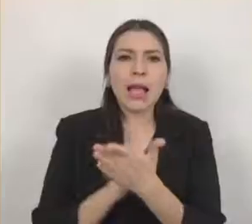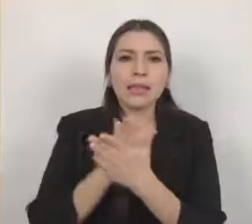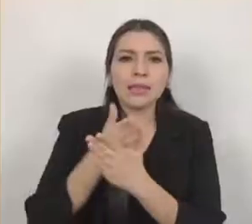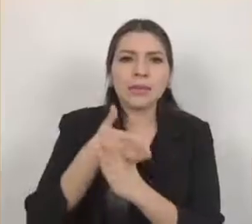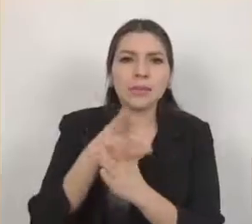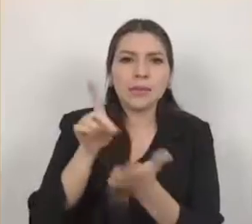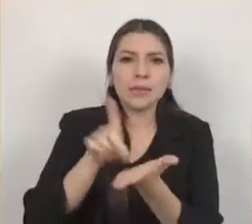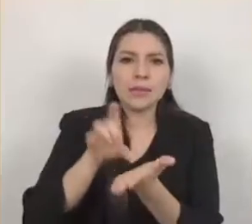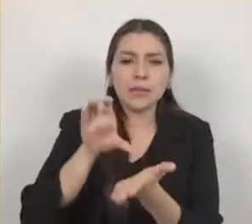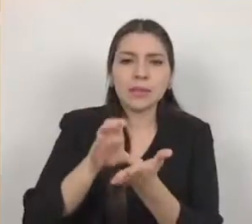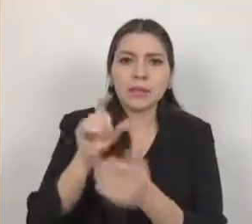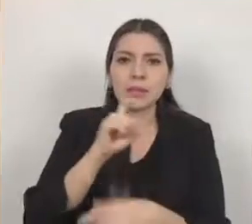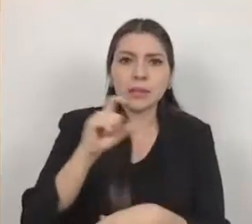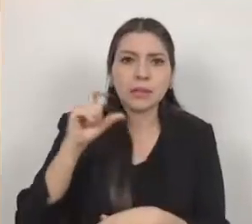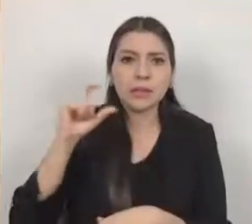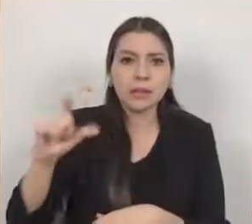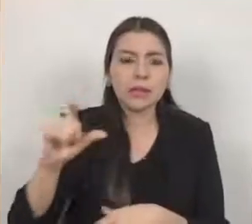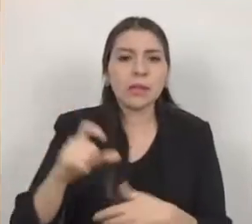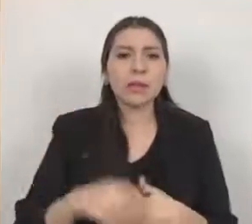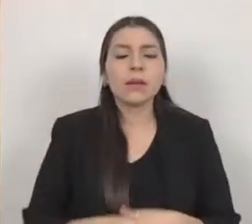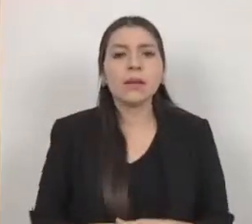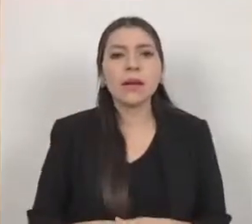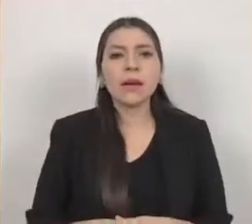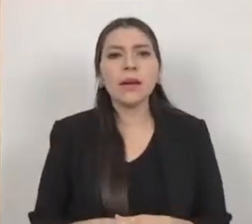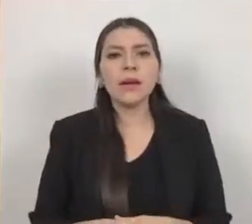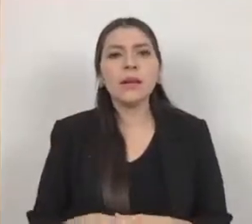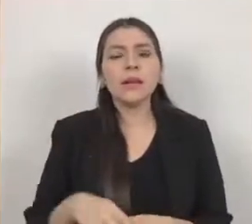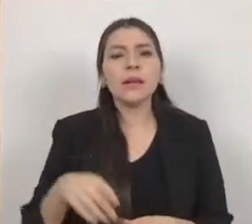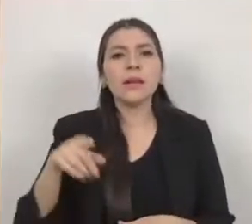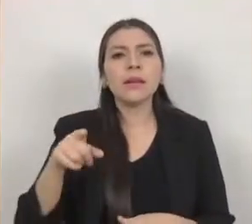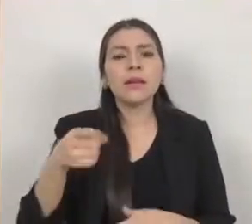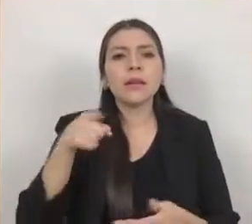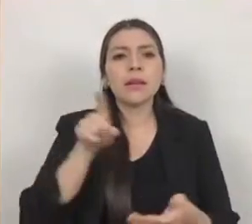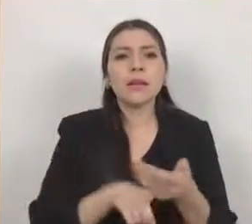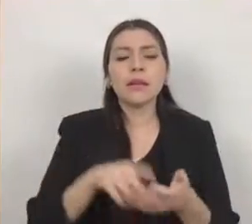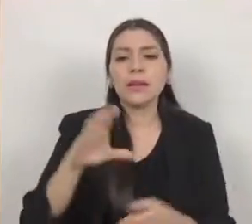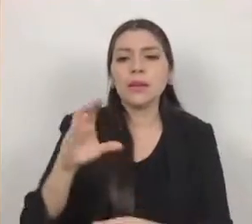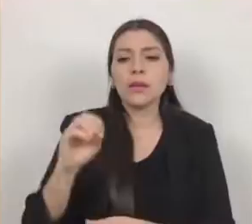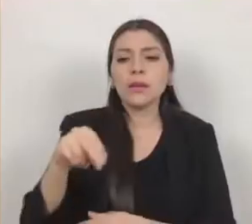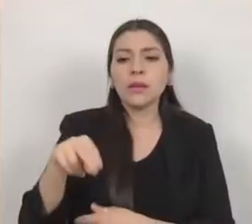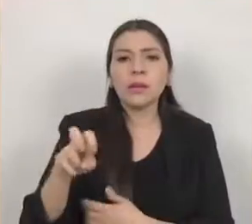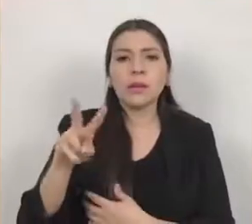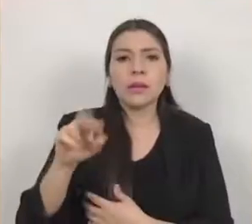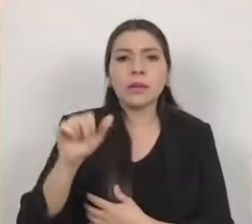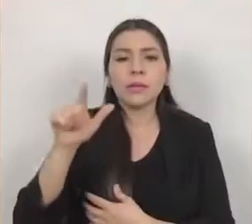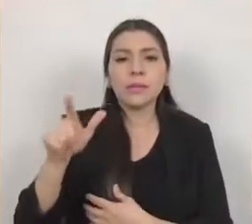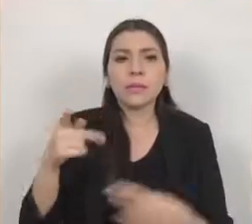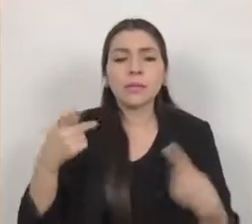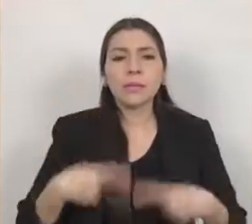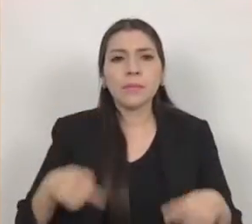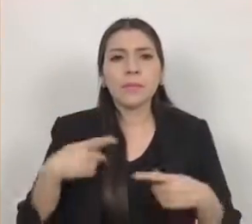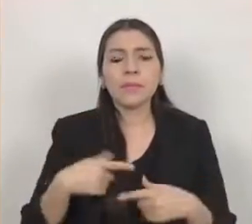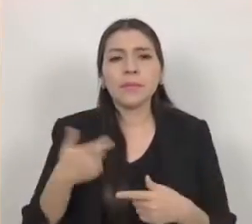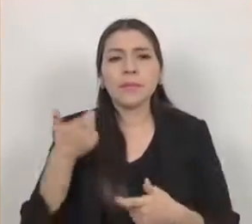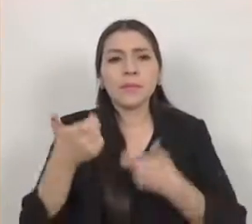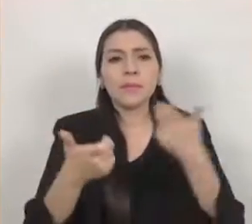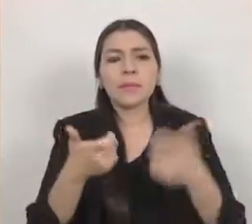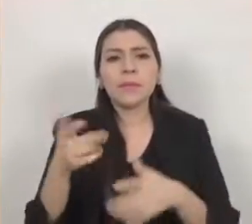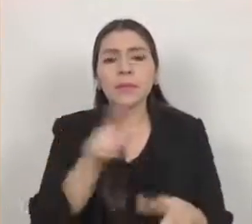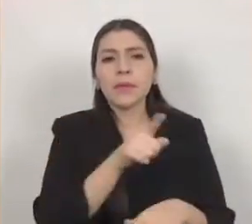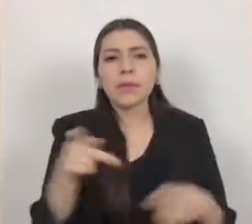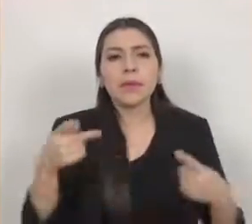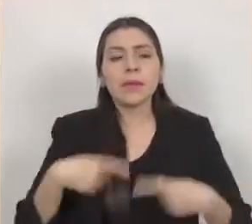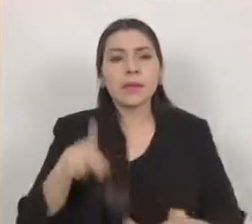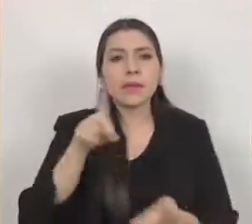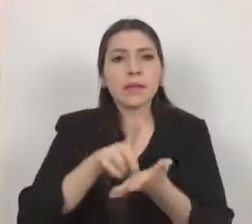de acuerdo con las cifras del coneval el ingreso laboral promedio para las personas con discapacidad es menor